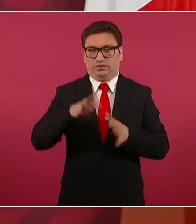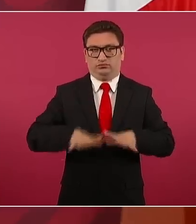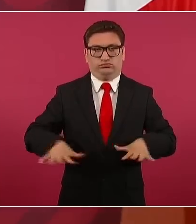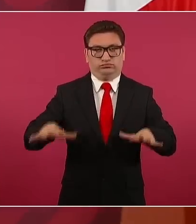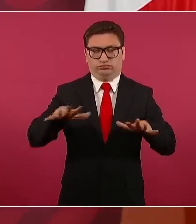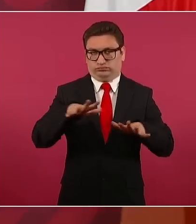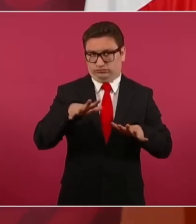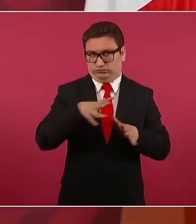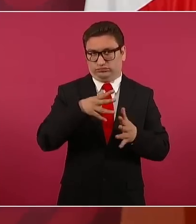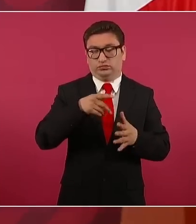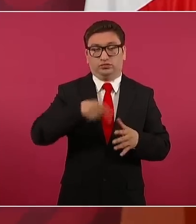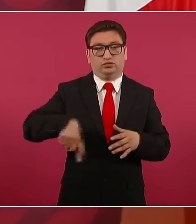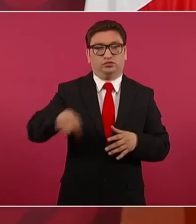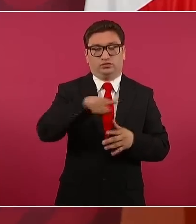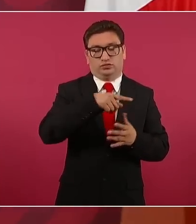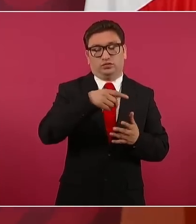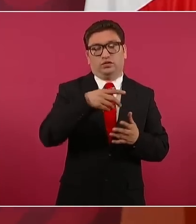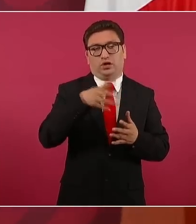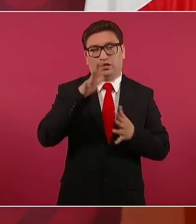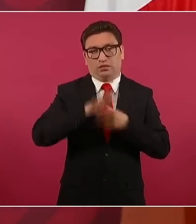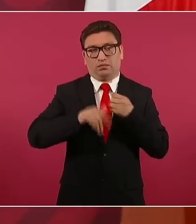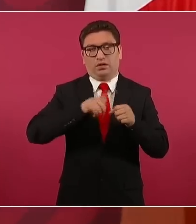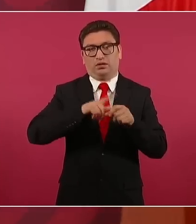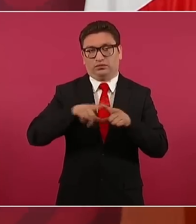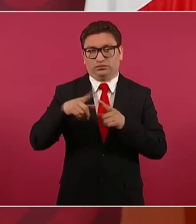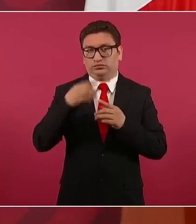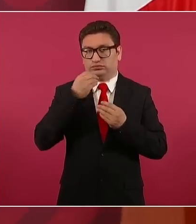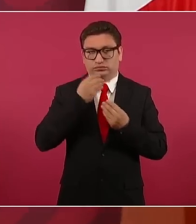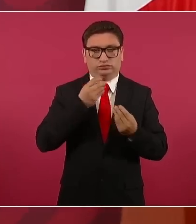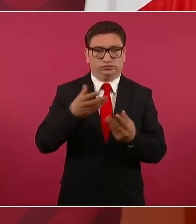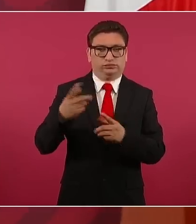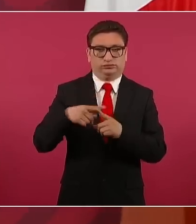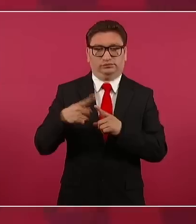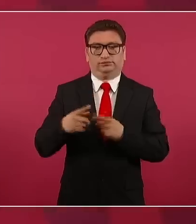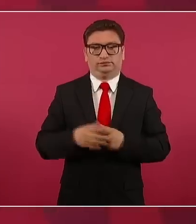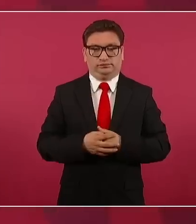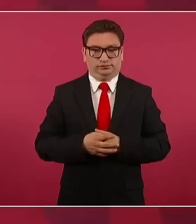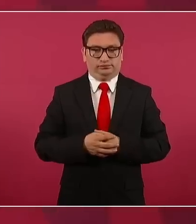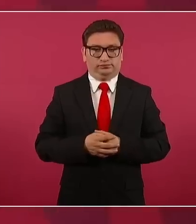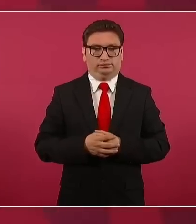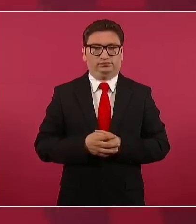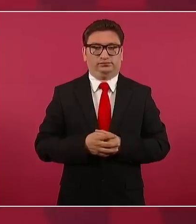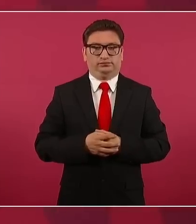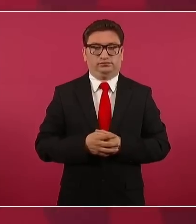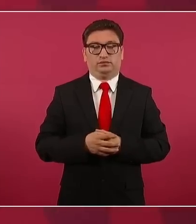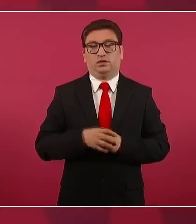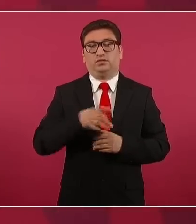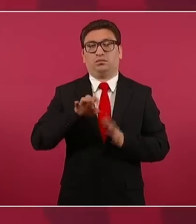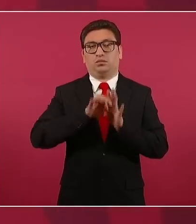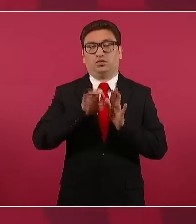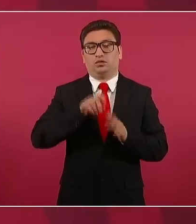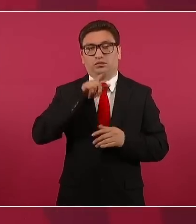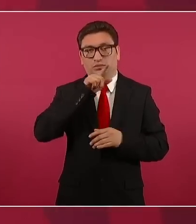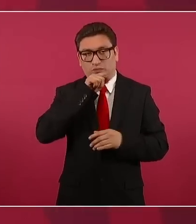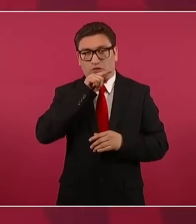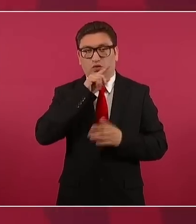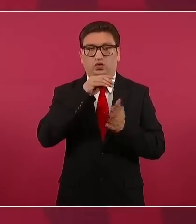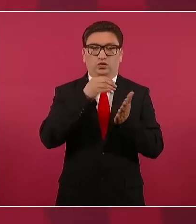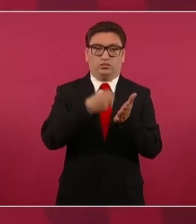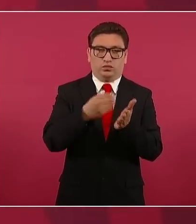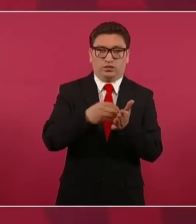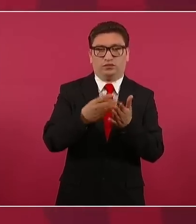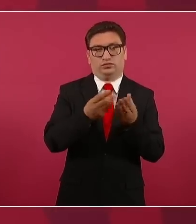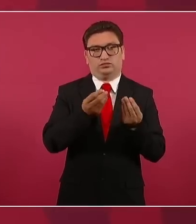para alimentos de pollo, para alimentos de cerdo,